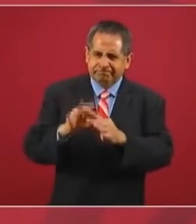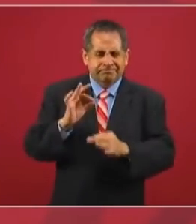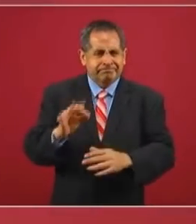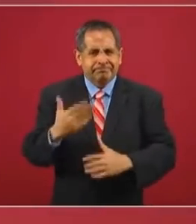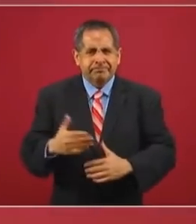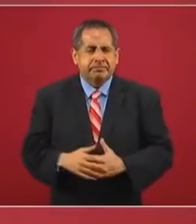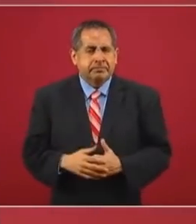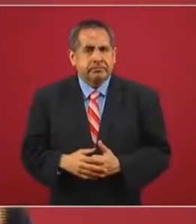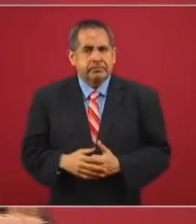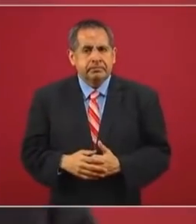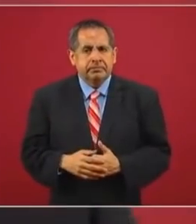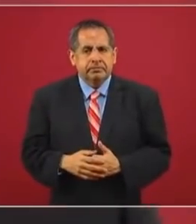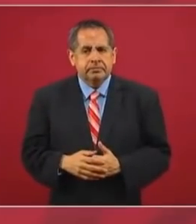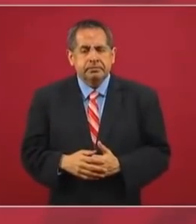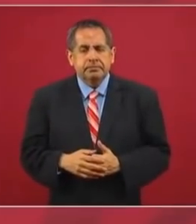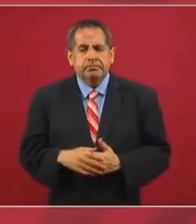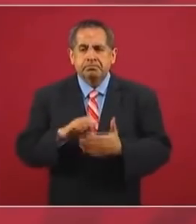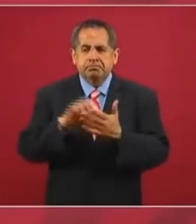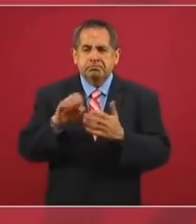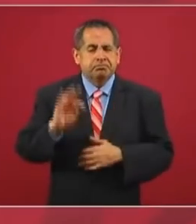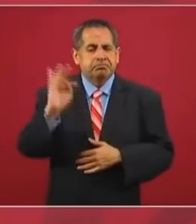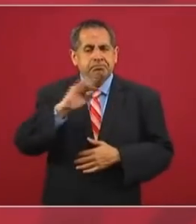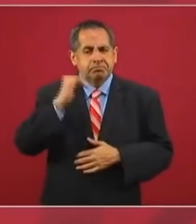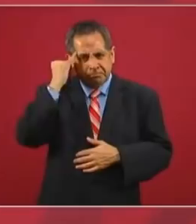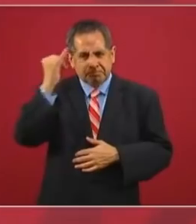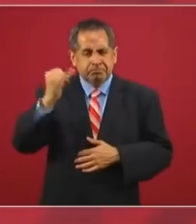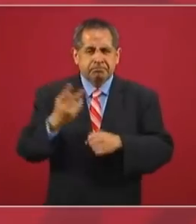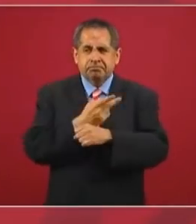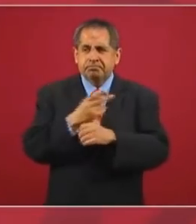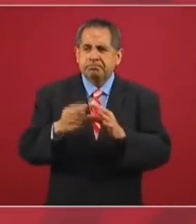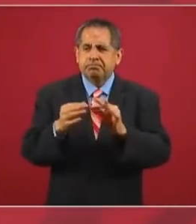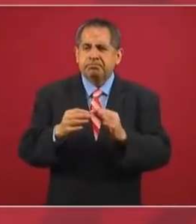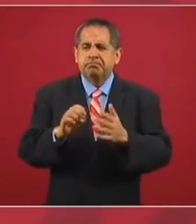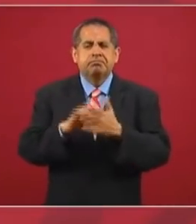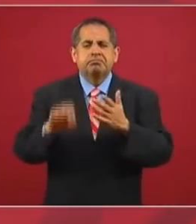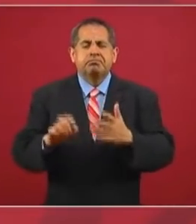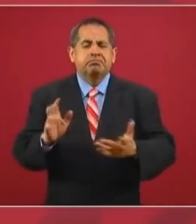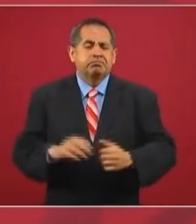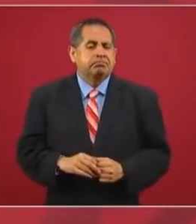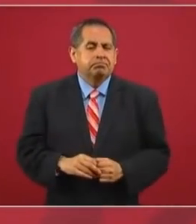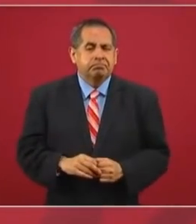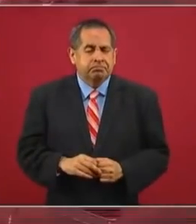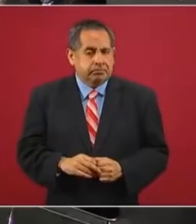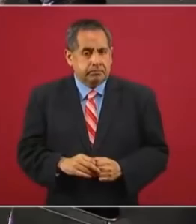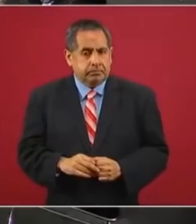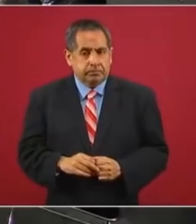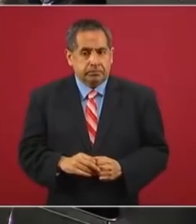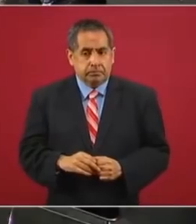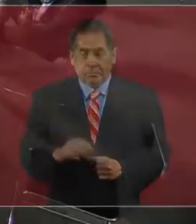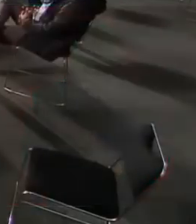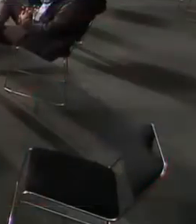Porque ¿qué hubiese pasado si llamamos